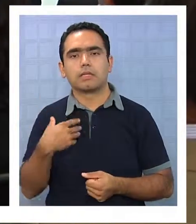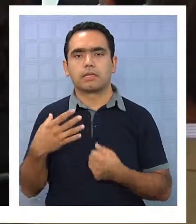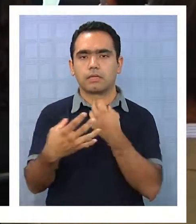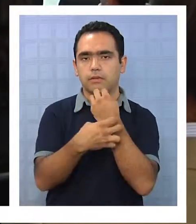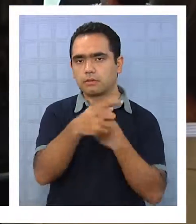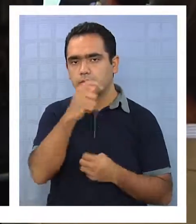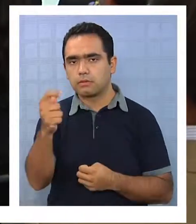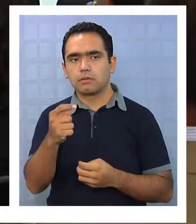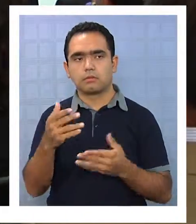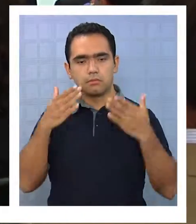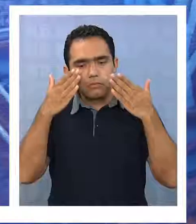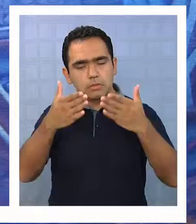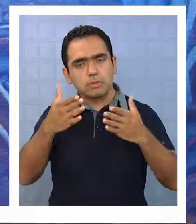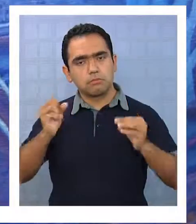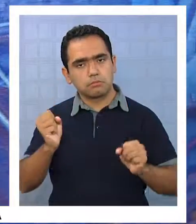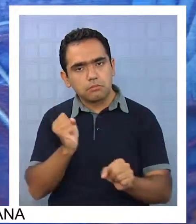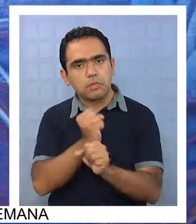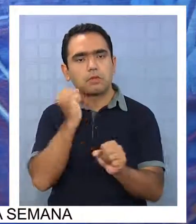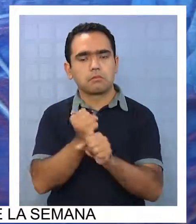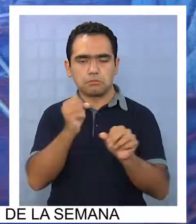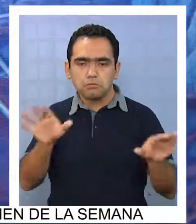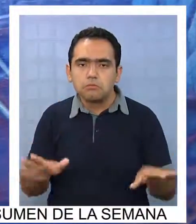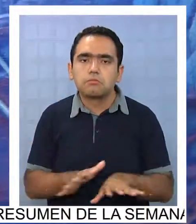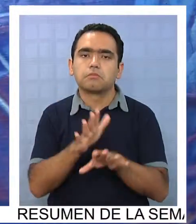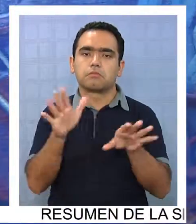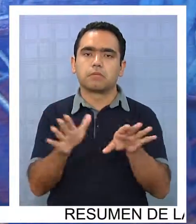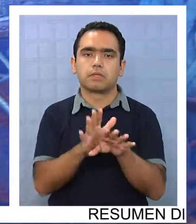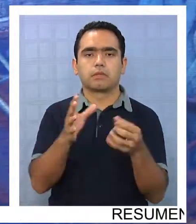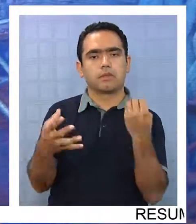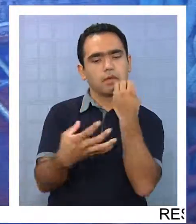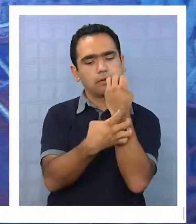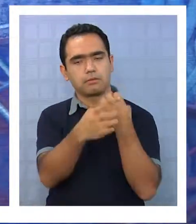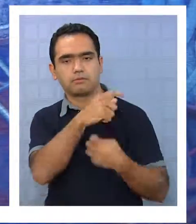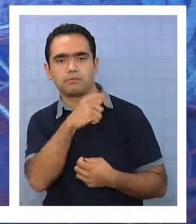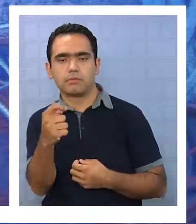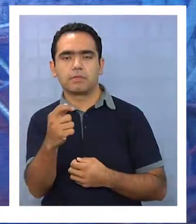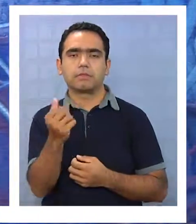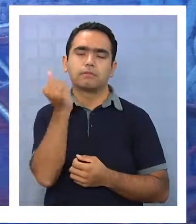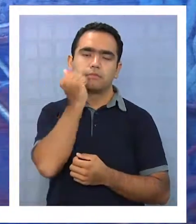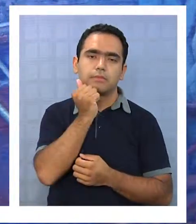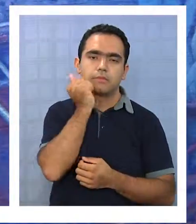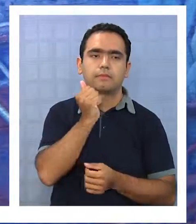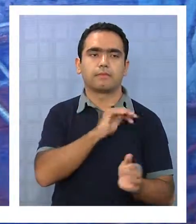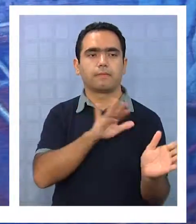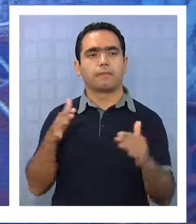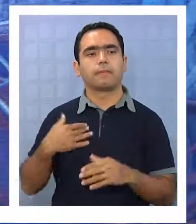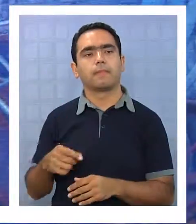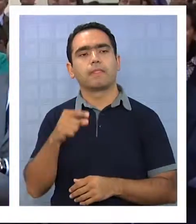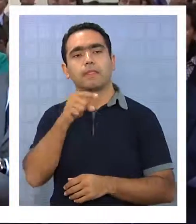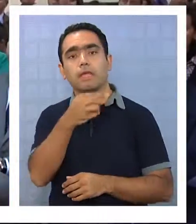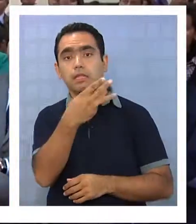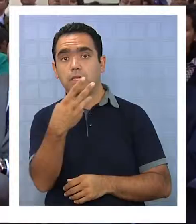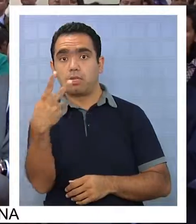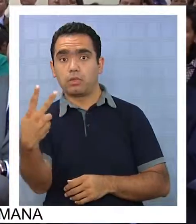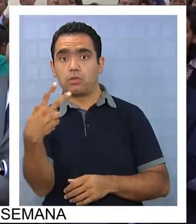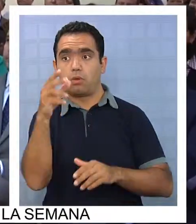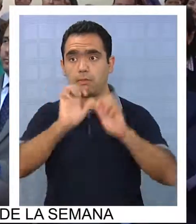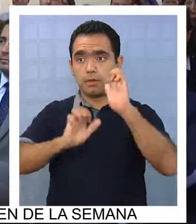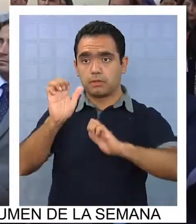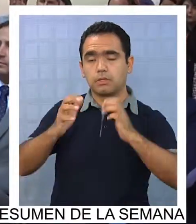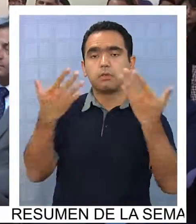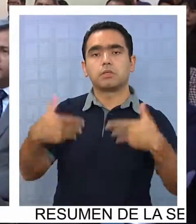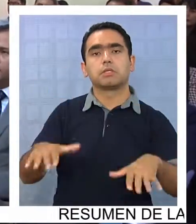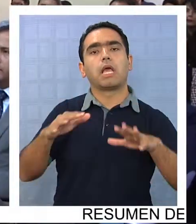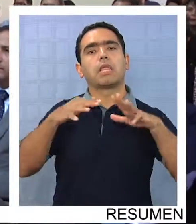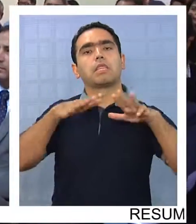la zona y en eso estamos trabajando todos con mucho entusiasmo, con mucho cariño por nuestra querida región. De los 32 empresarios favorecidos, 19